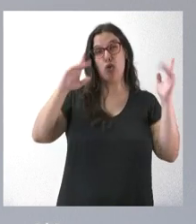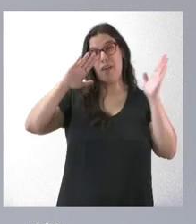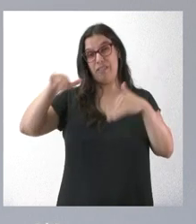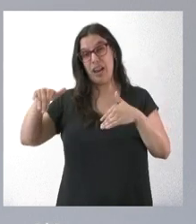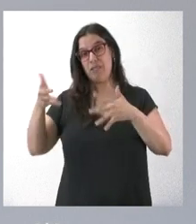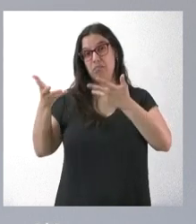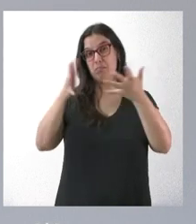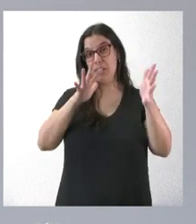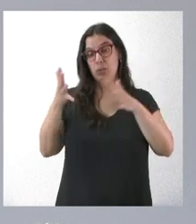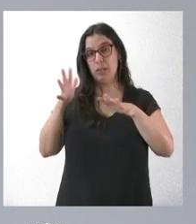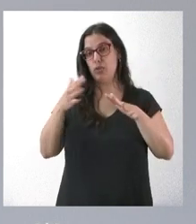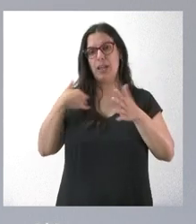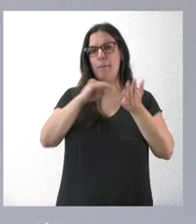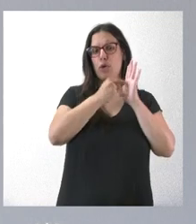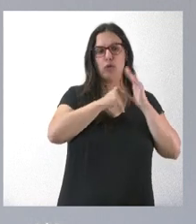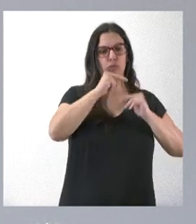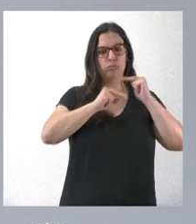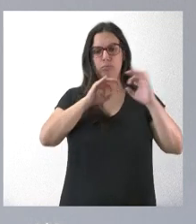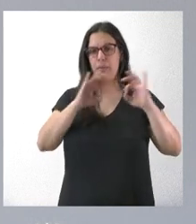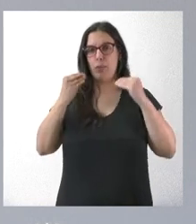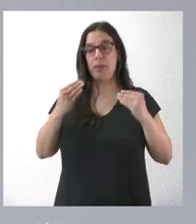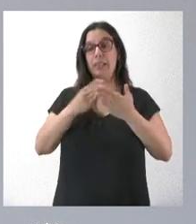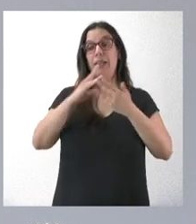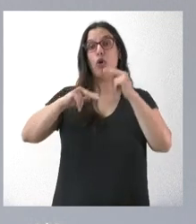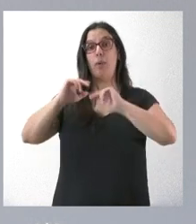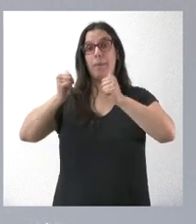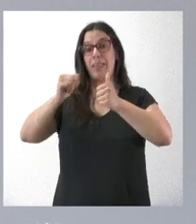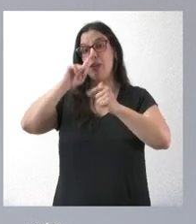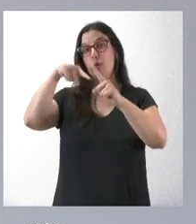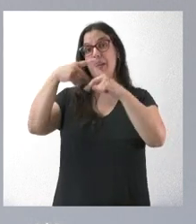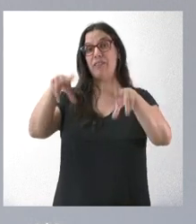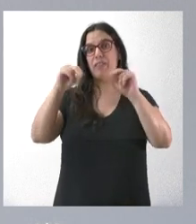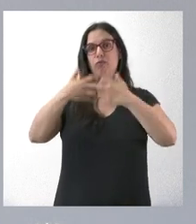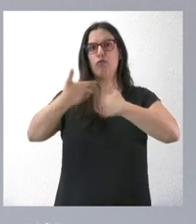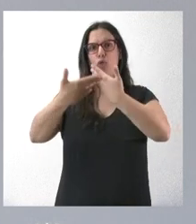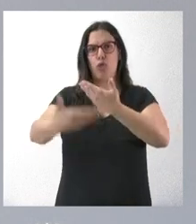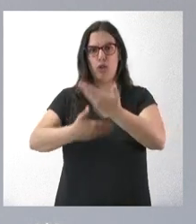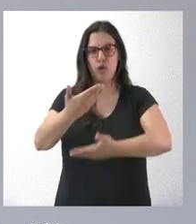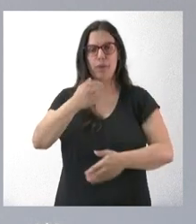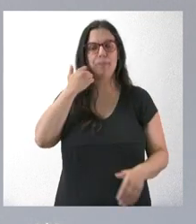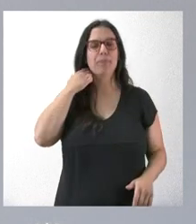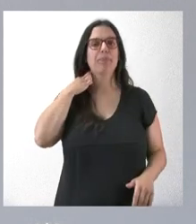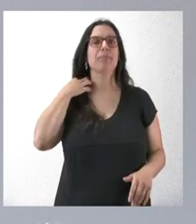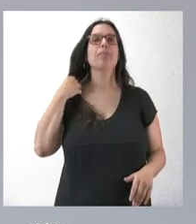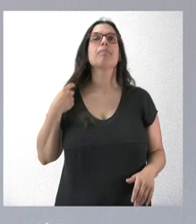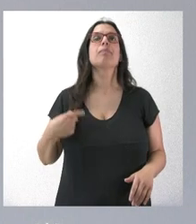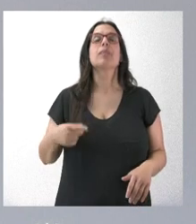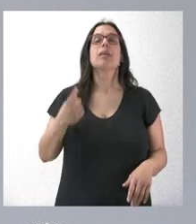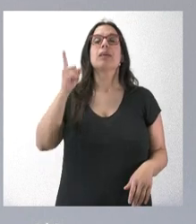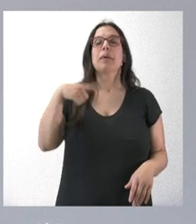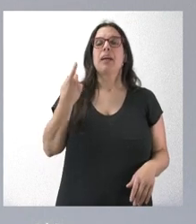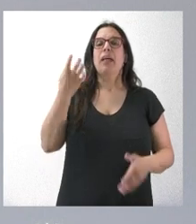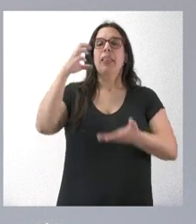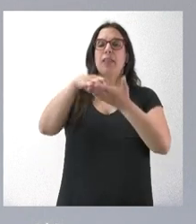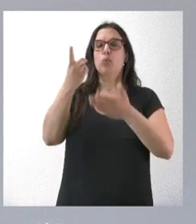proyecto ya está prácticamente terminado y esperemos que esté culminado el año que viene entre en funcionamiento y que va a ser una instalación más, una infraestructura